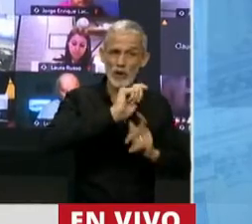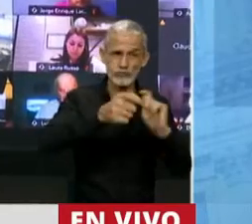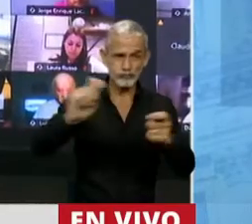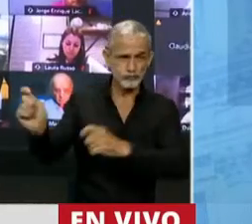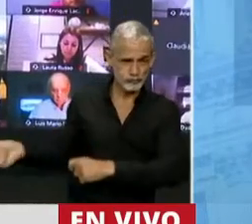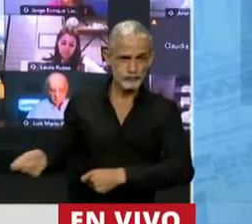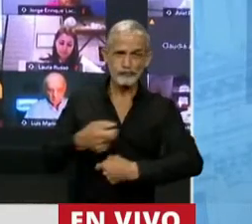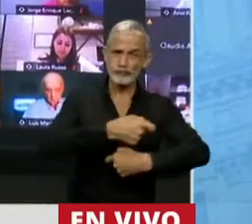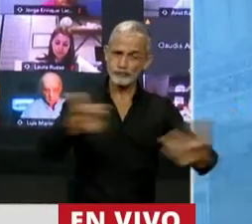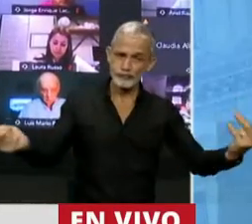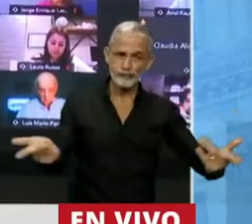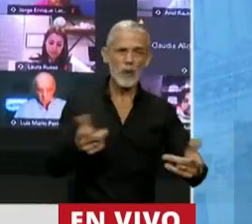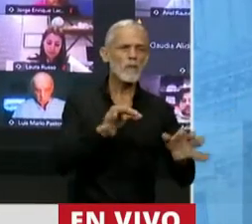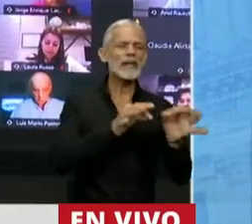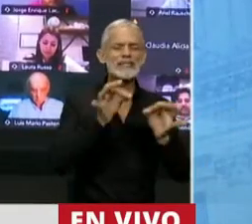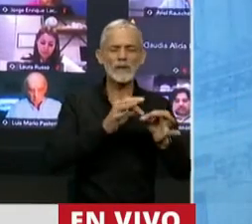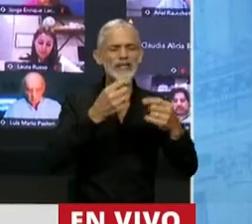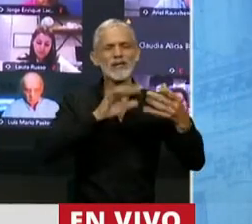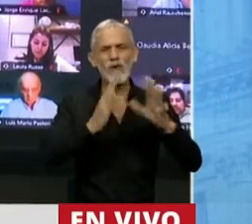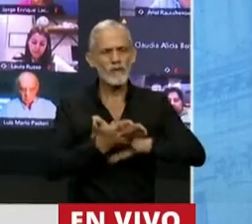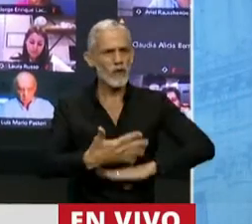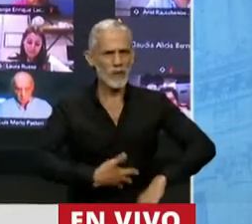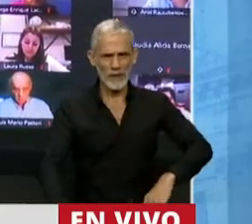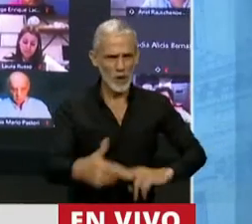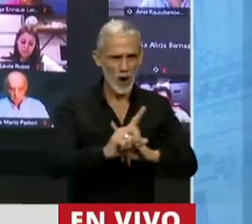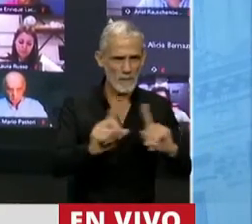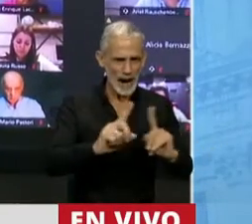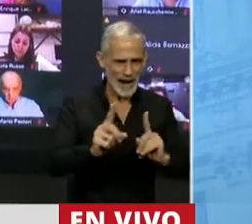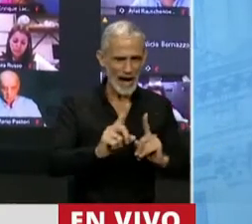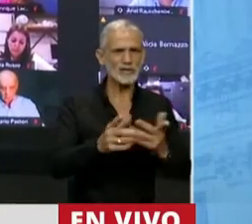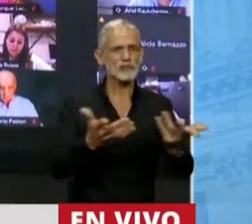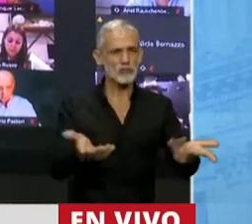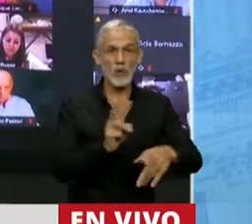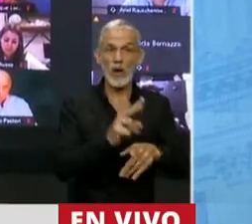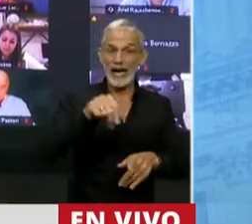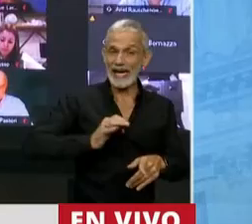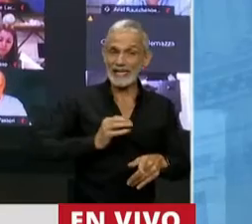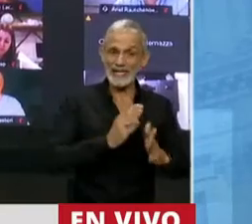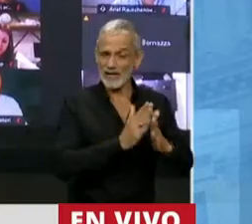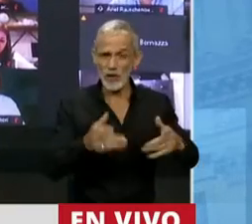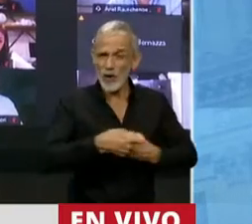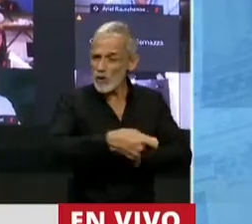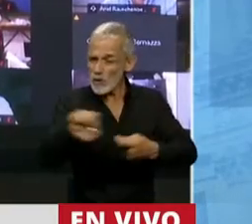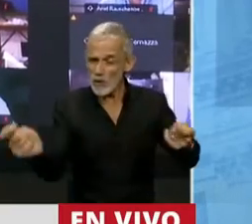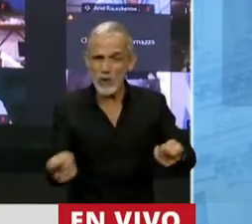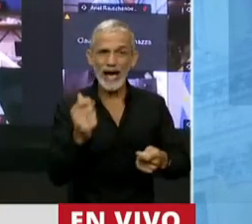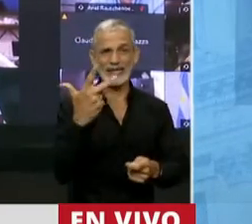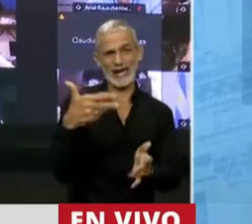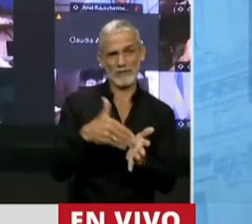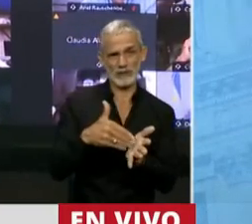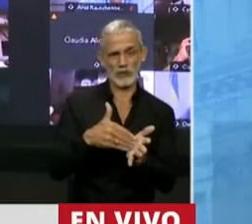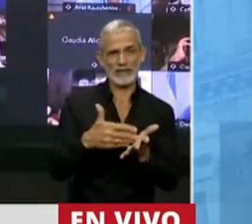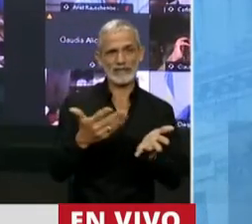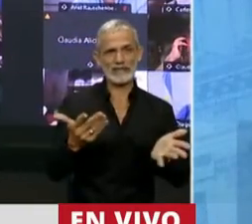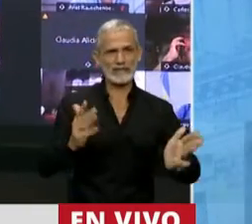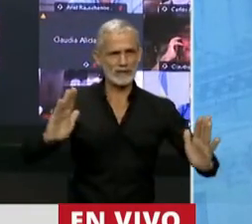preservativos, de las distintas maneras de anticoncepción que hay. Este año, tan solo se distribuyeron 3 millones. Es decir,